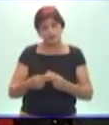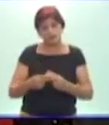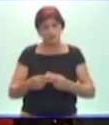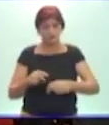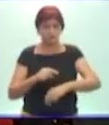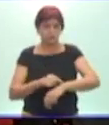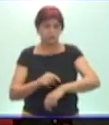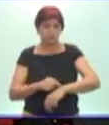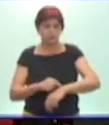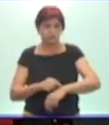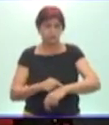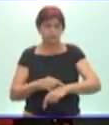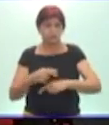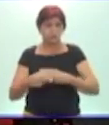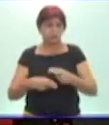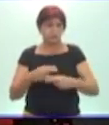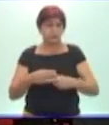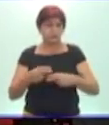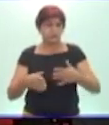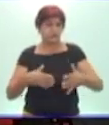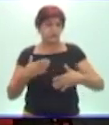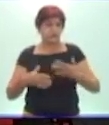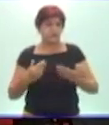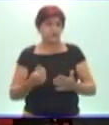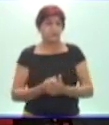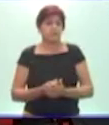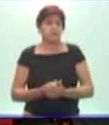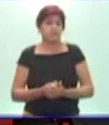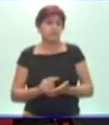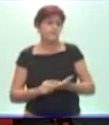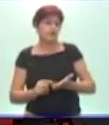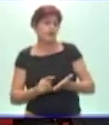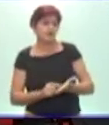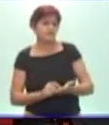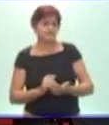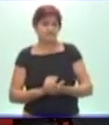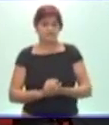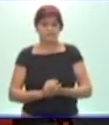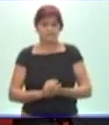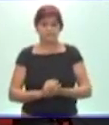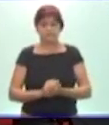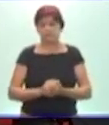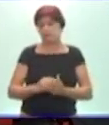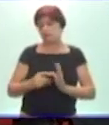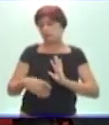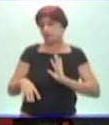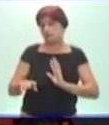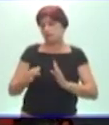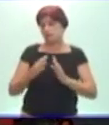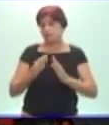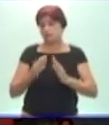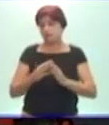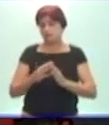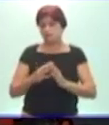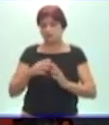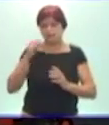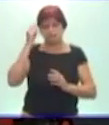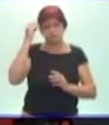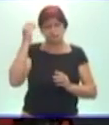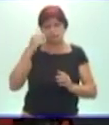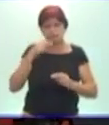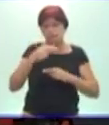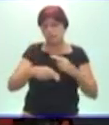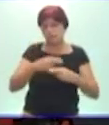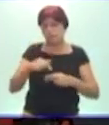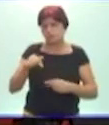tiempo. Nosotros sabemos que a veces estamos en la casa y decimos bueno, ¿y qué vamos a hacer hoy? ¿Qué actividad voy a inventar?